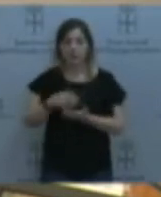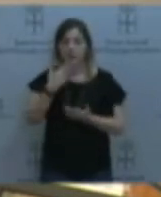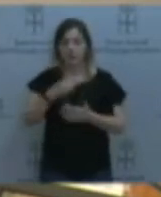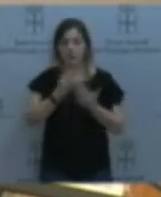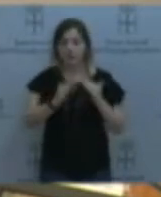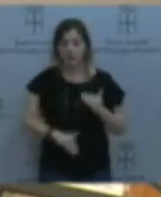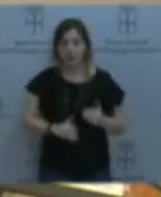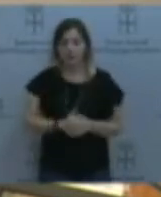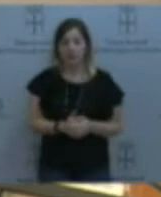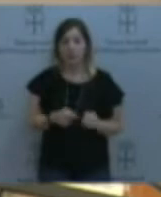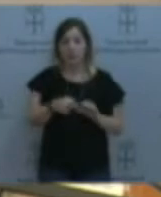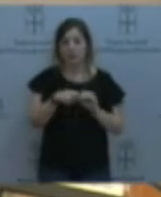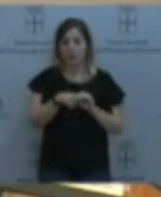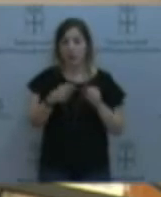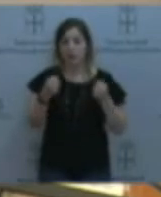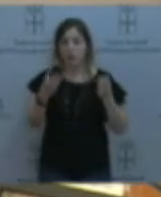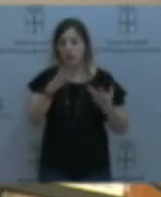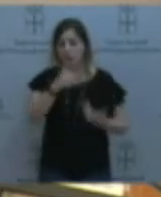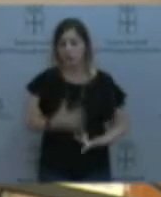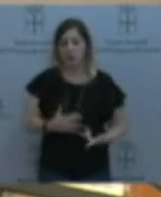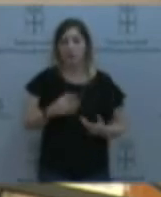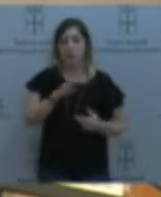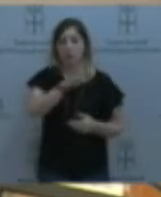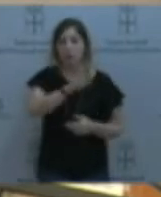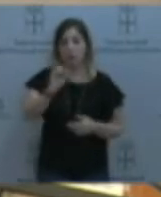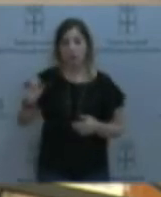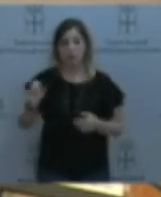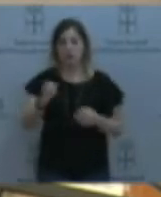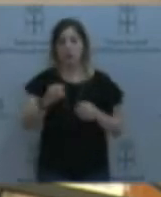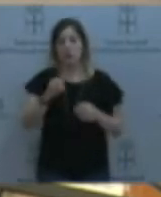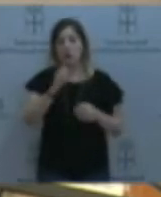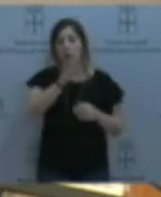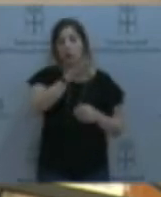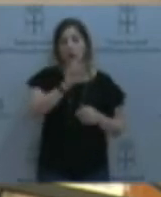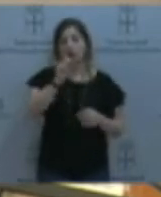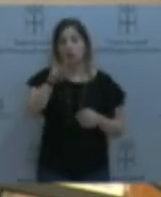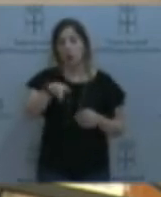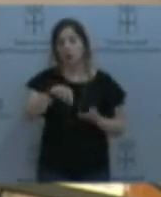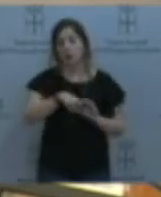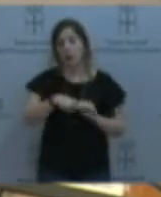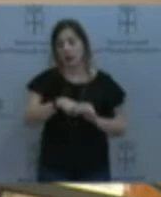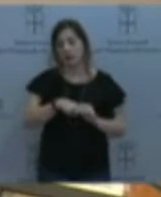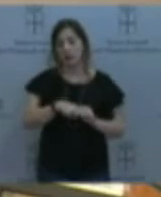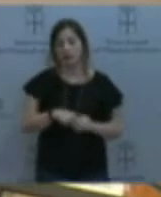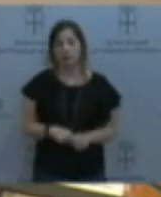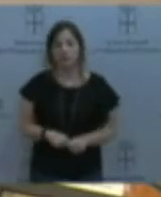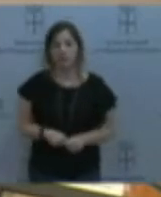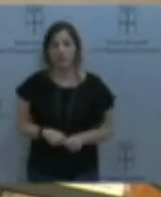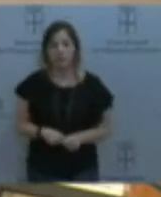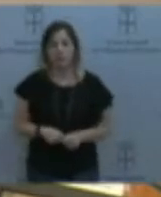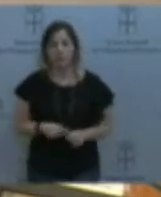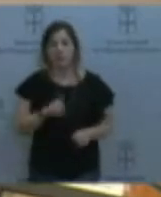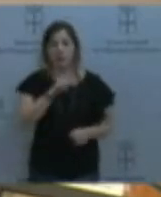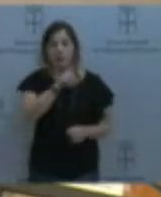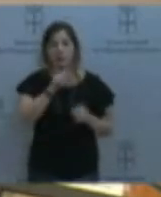Actualmente tenemos 412 plazas, 412 plazas, de las cuales 199 están en centros